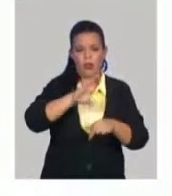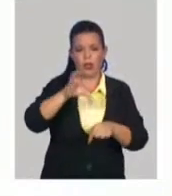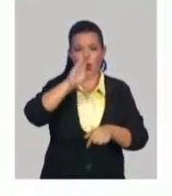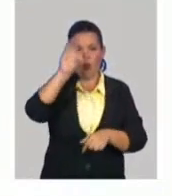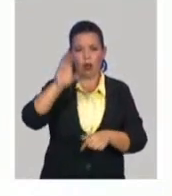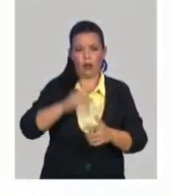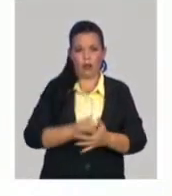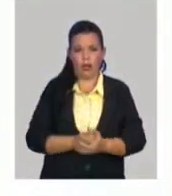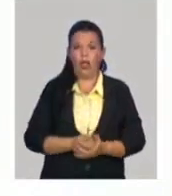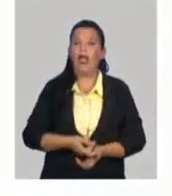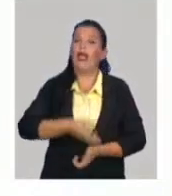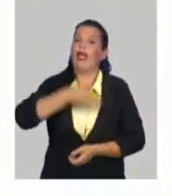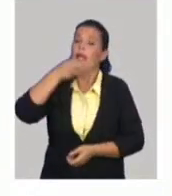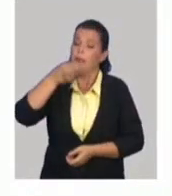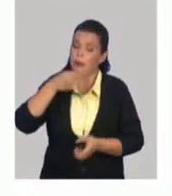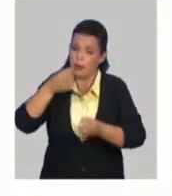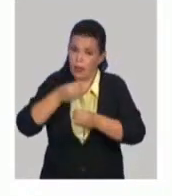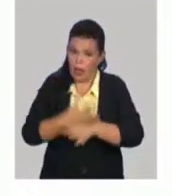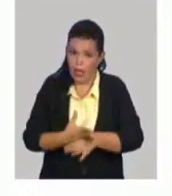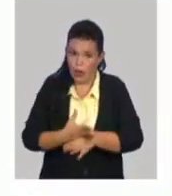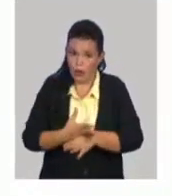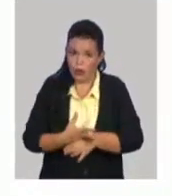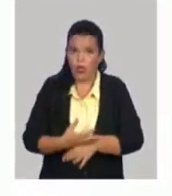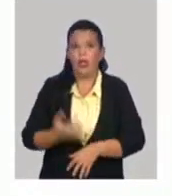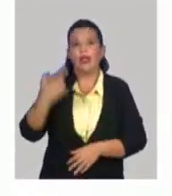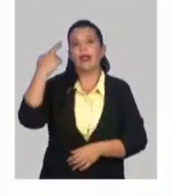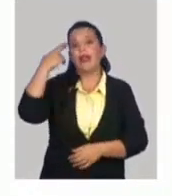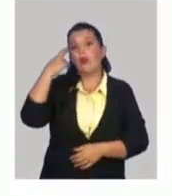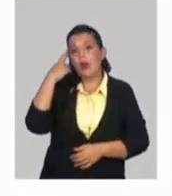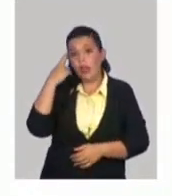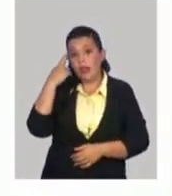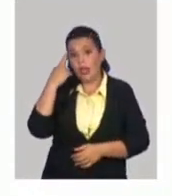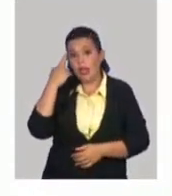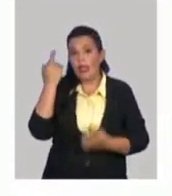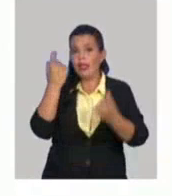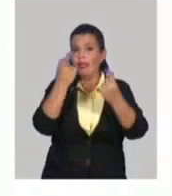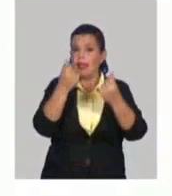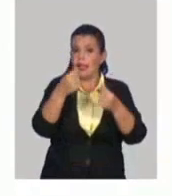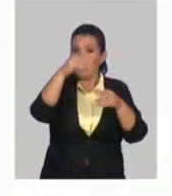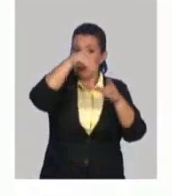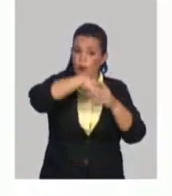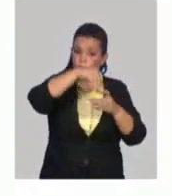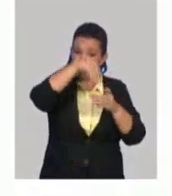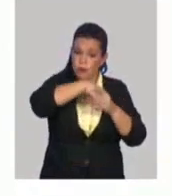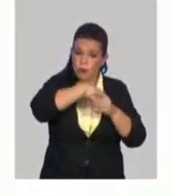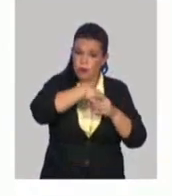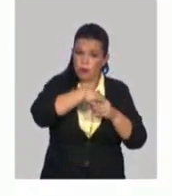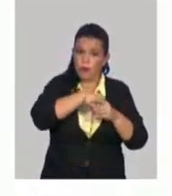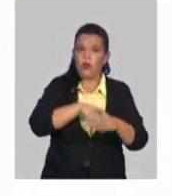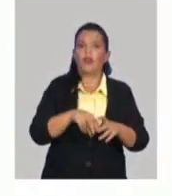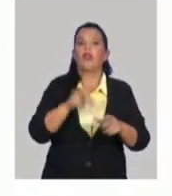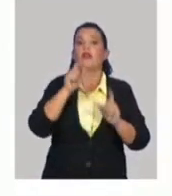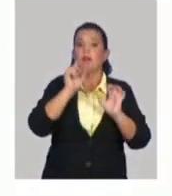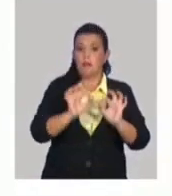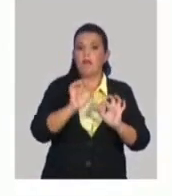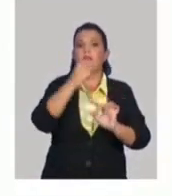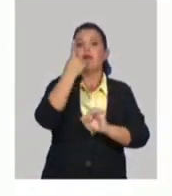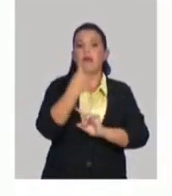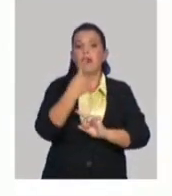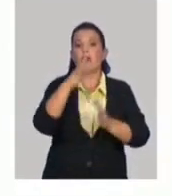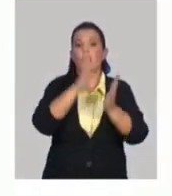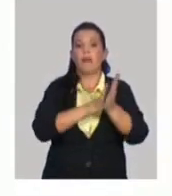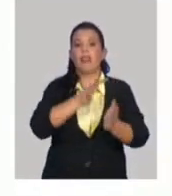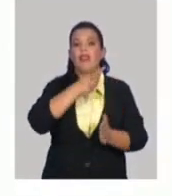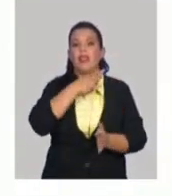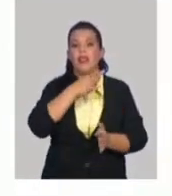es el saldo de las cuentas que tenían el día primero de enero del 2021. ¿Por qué? Porque como habíamos